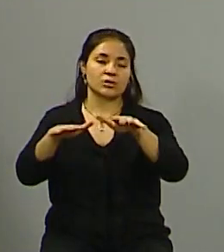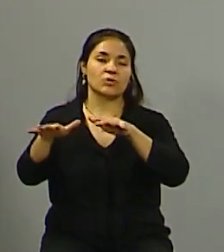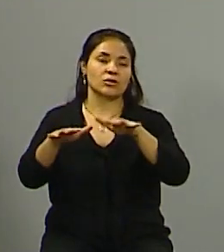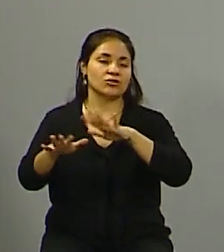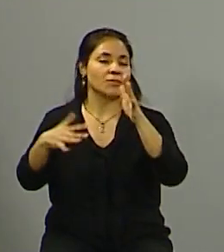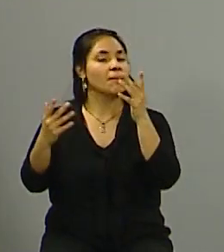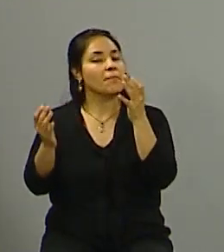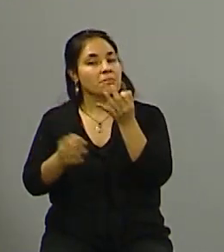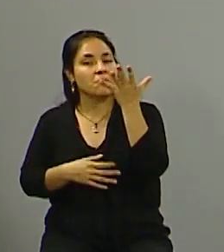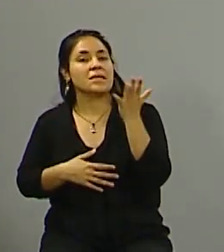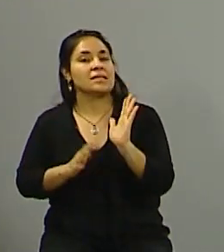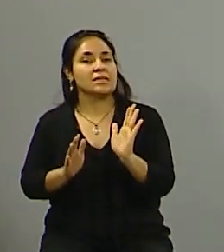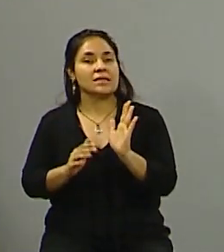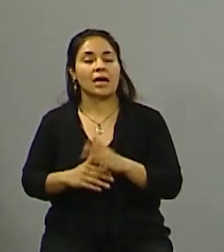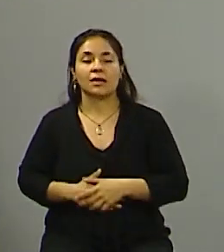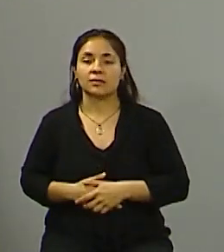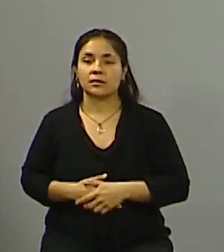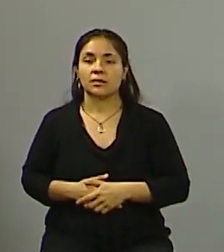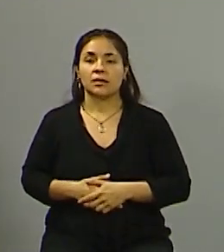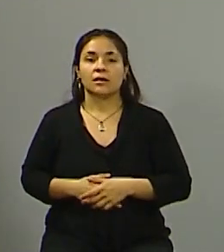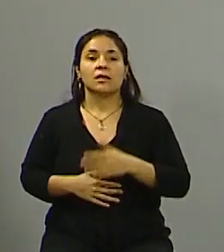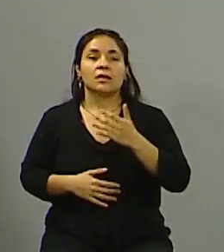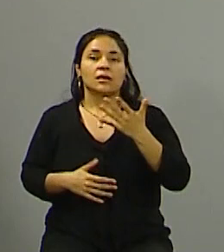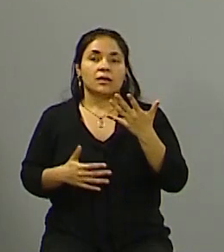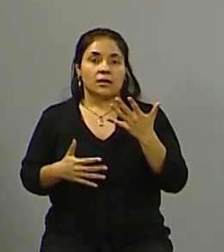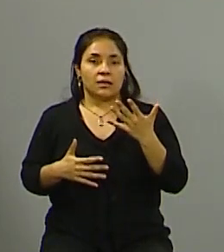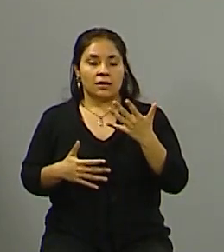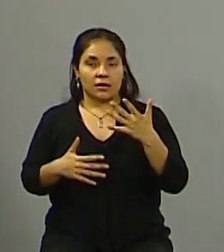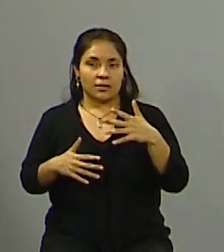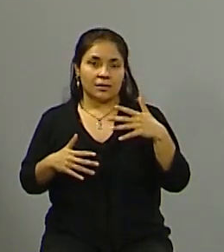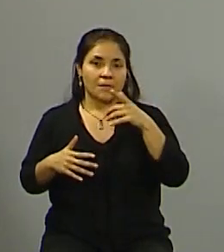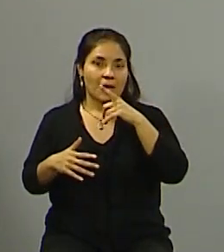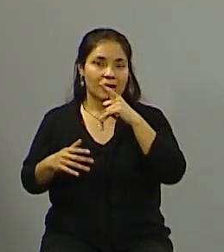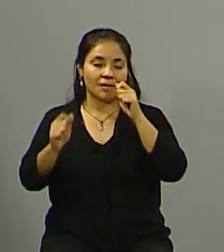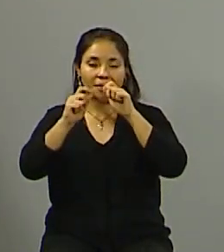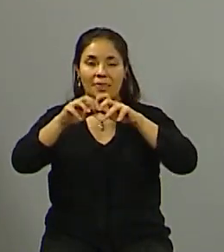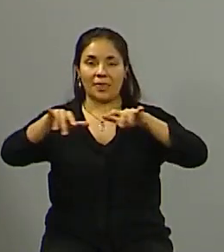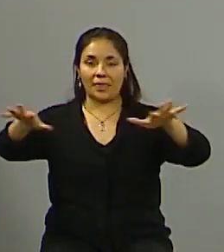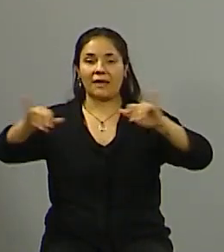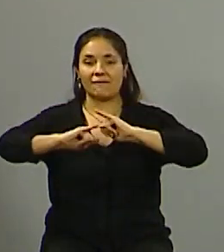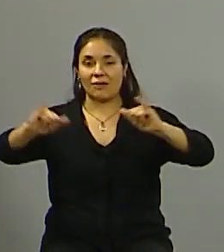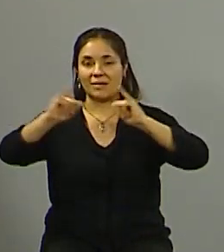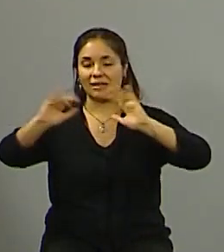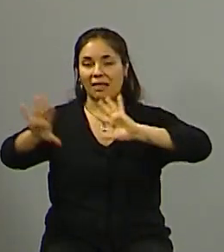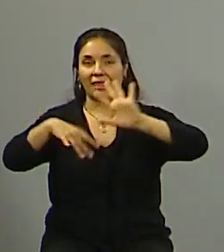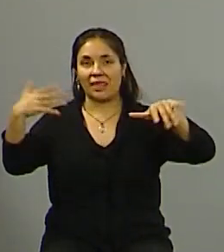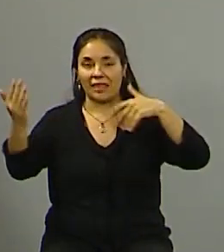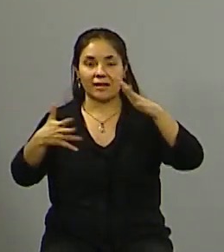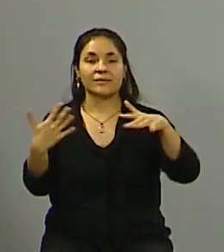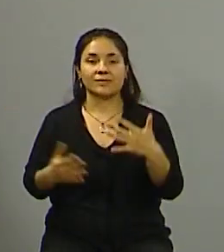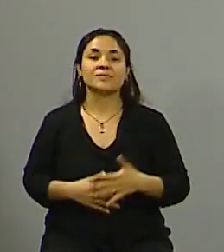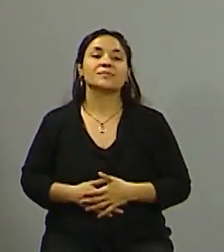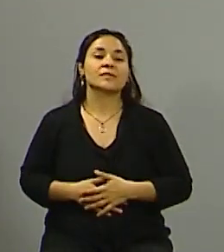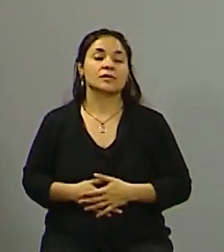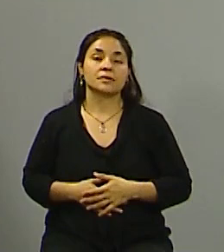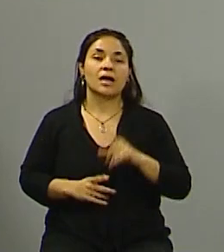eras y que ha generado ha tenido un impacto importante a nivel mediático lo vamos a decir así de todas maneras a veces da